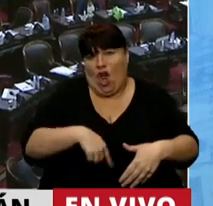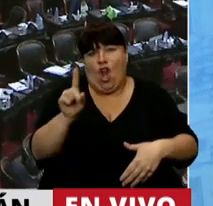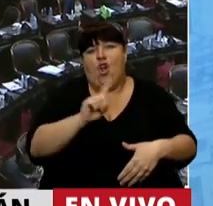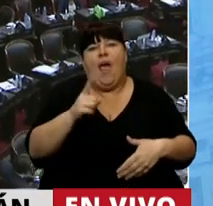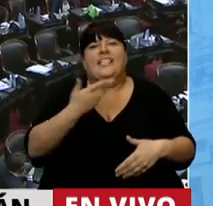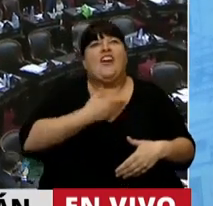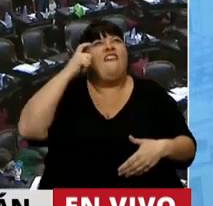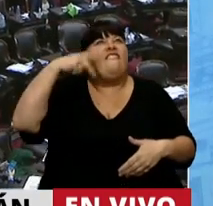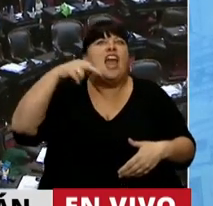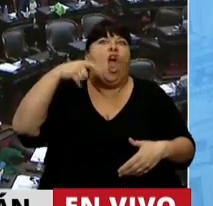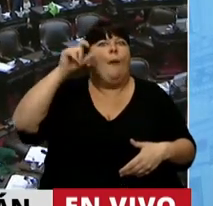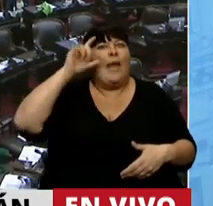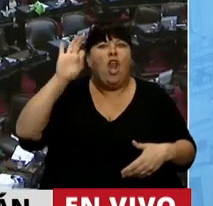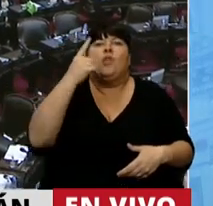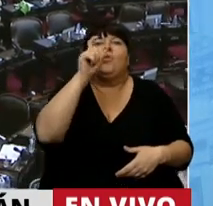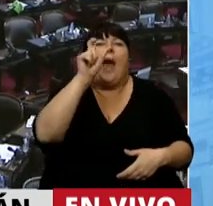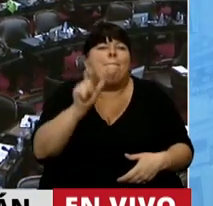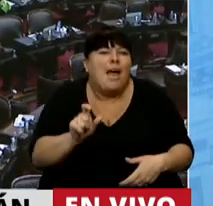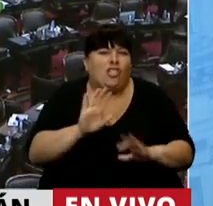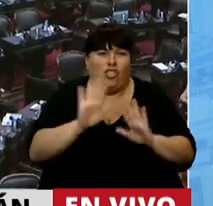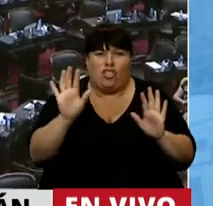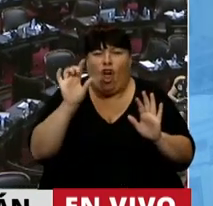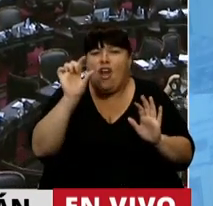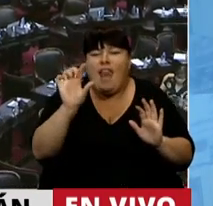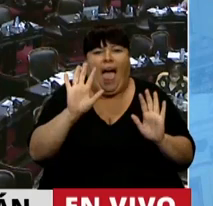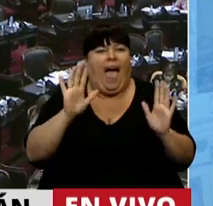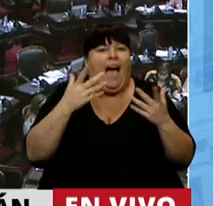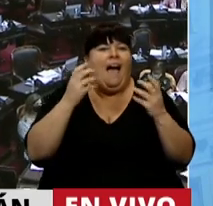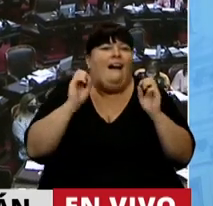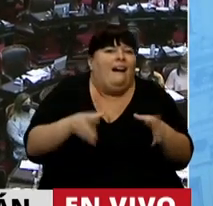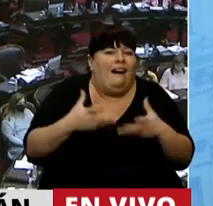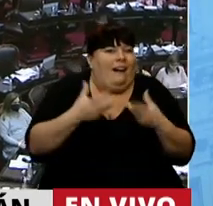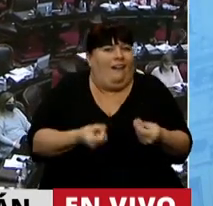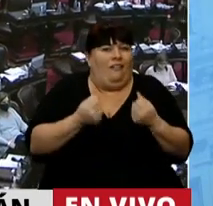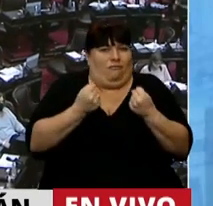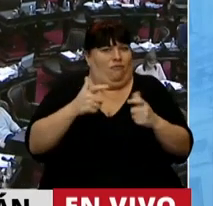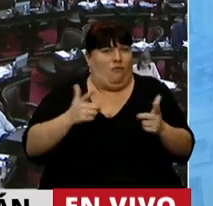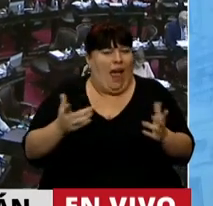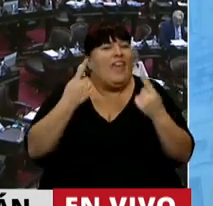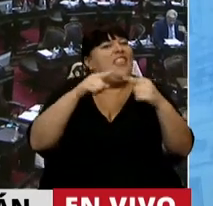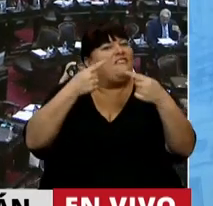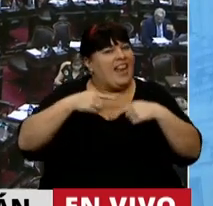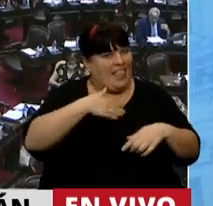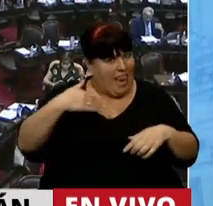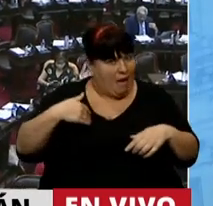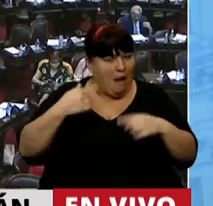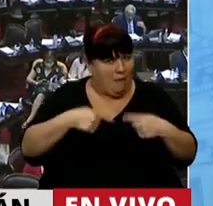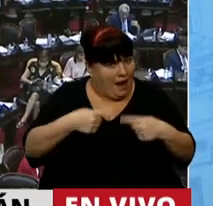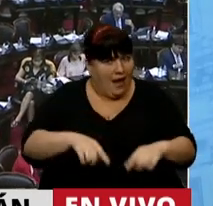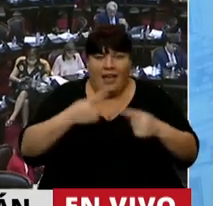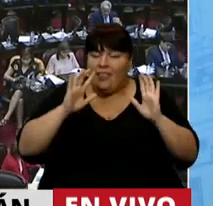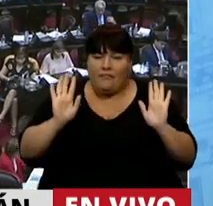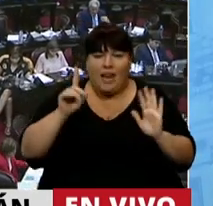es un fenómeno, es una personita absolutamente indefensa. Es distinto a la madre, es distinto al